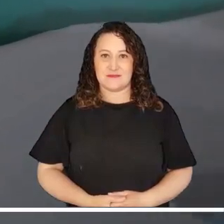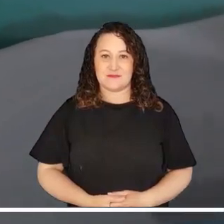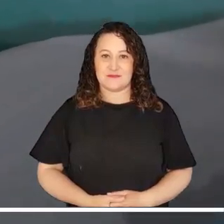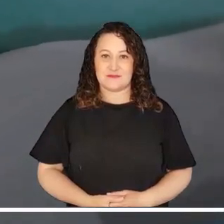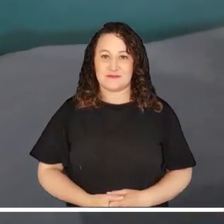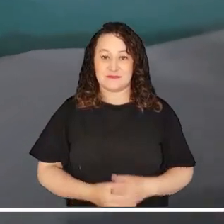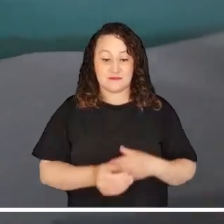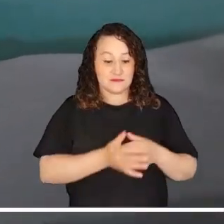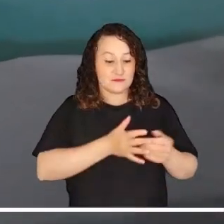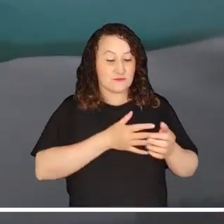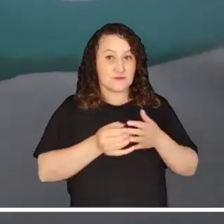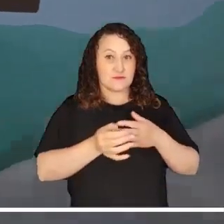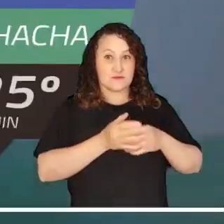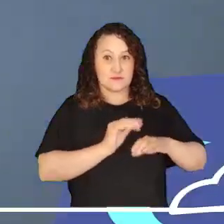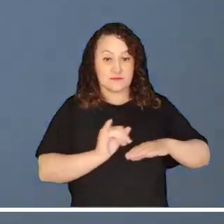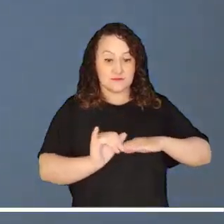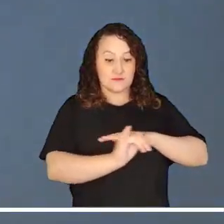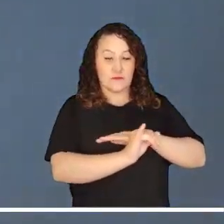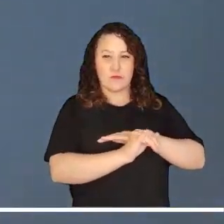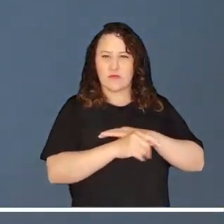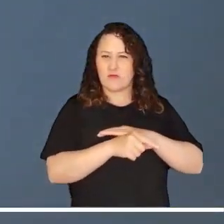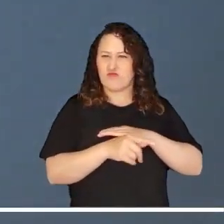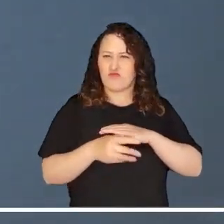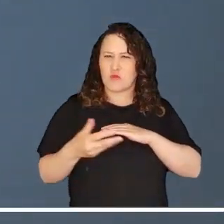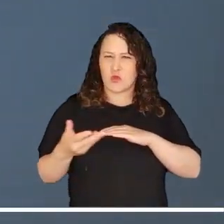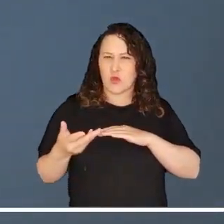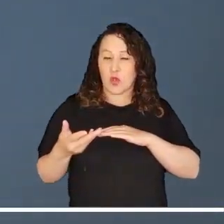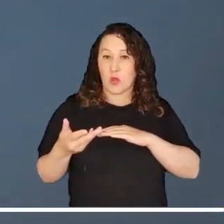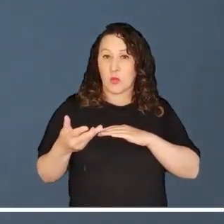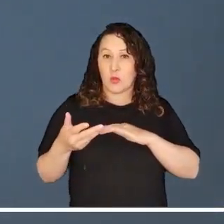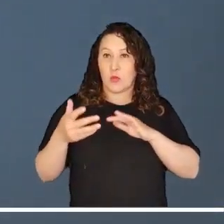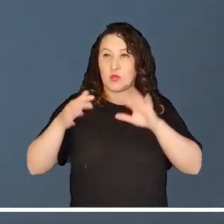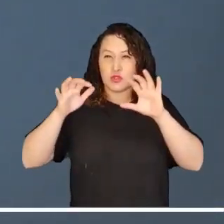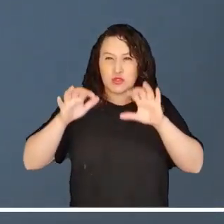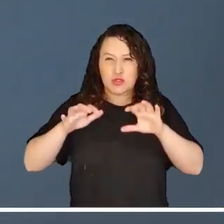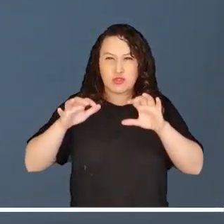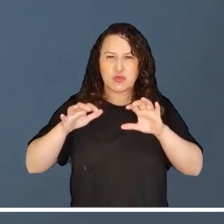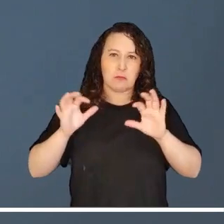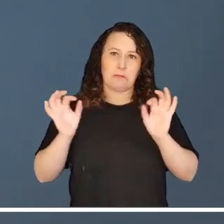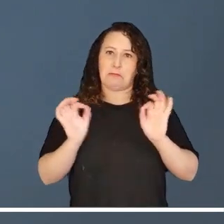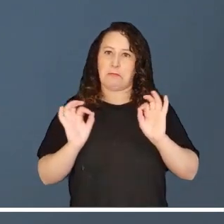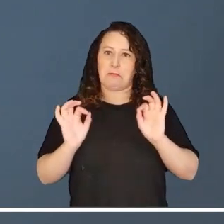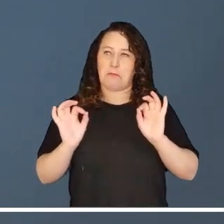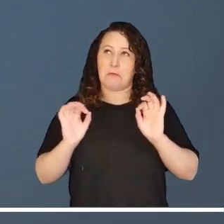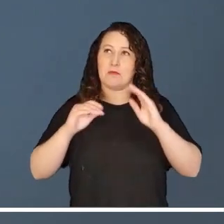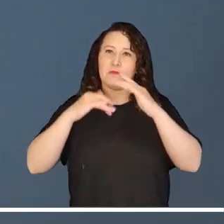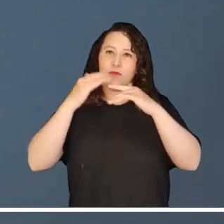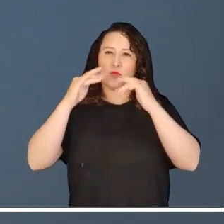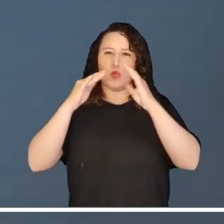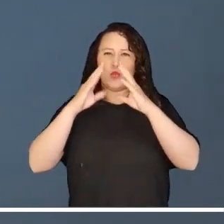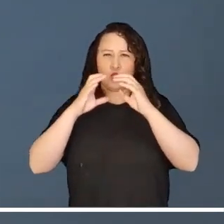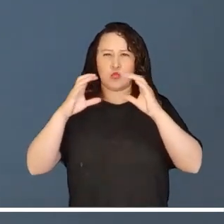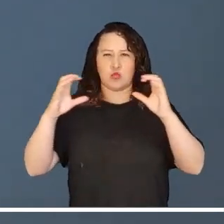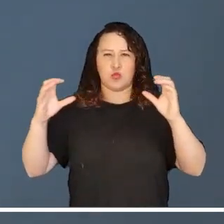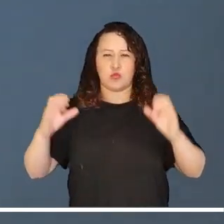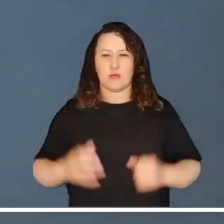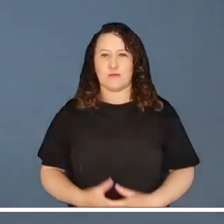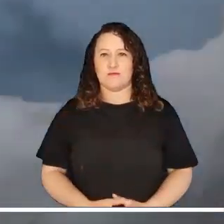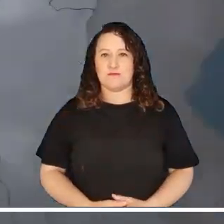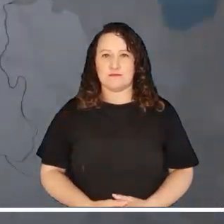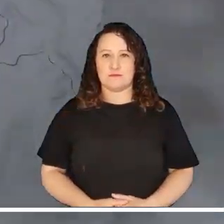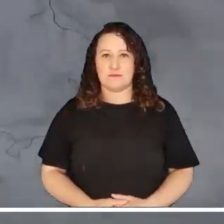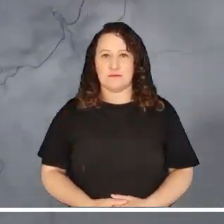Para las islas de San Andrés, Providencia y Santa Catalina, no se esperan precipitaciones debido al cielo parcialmente